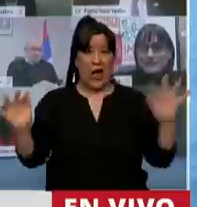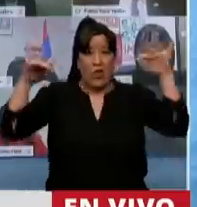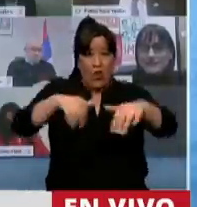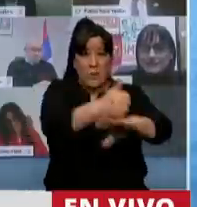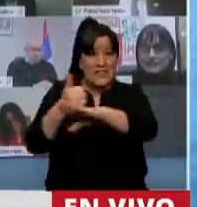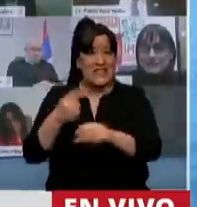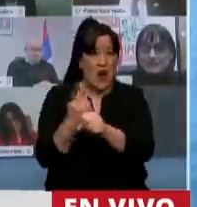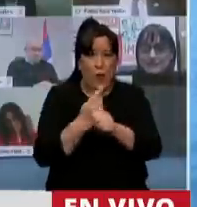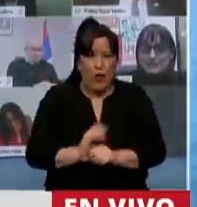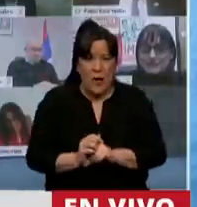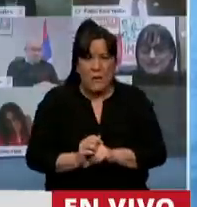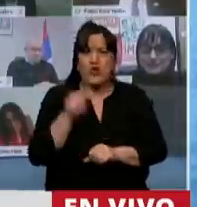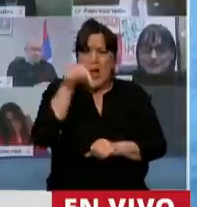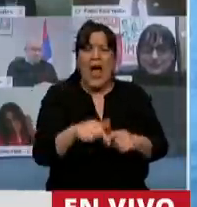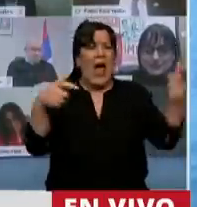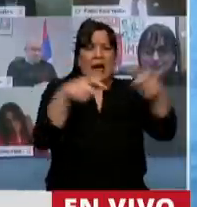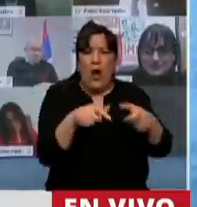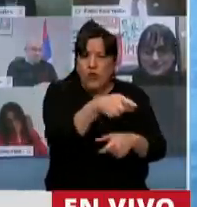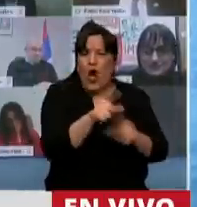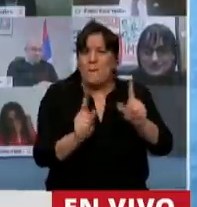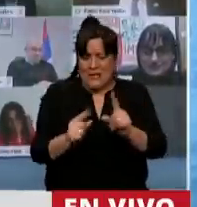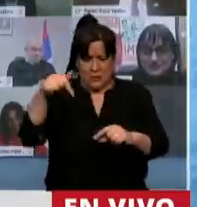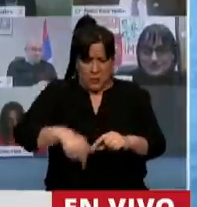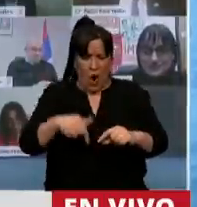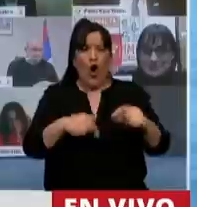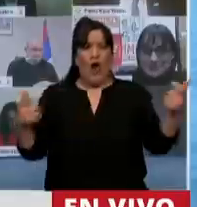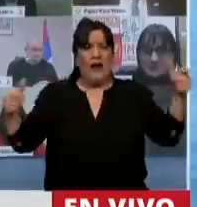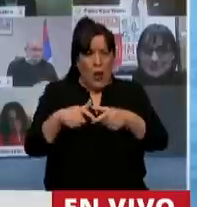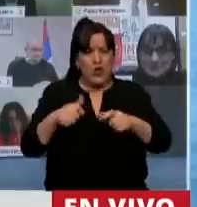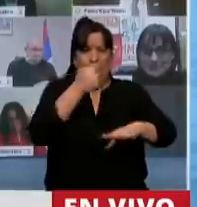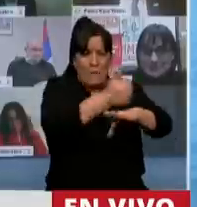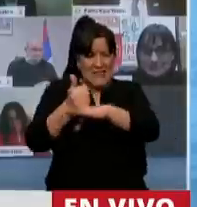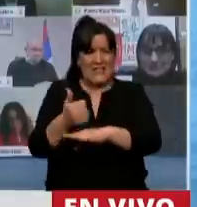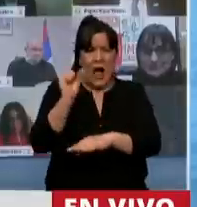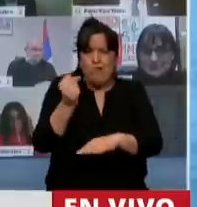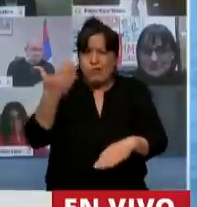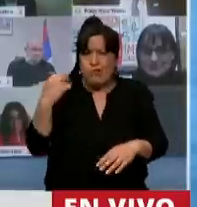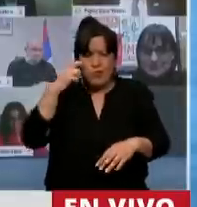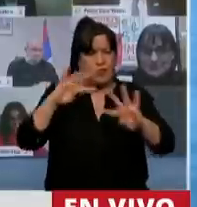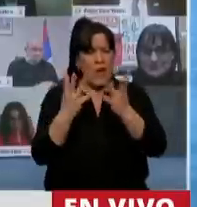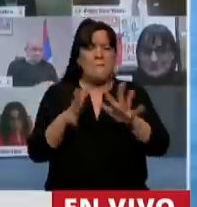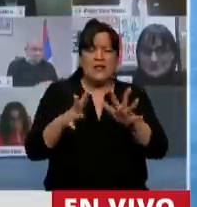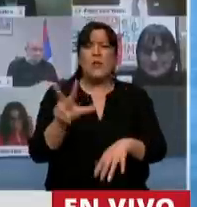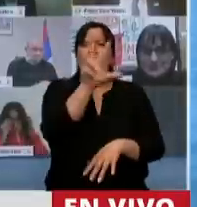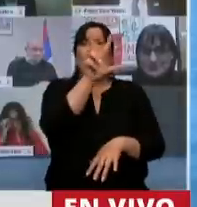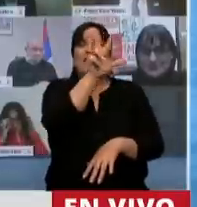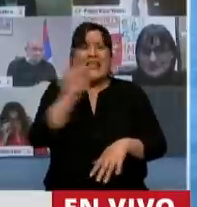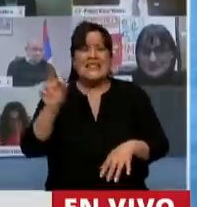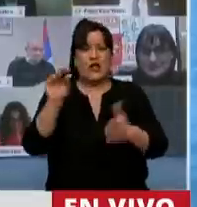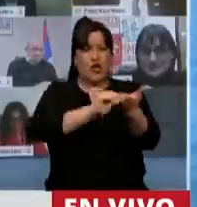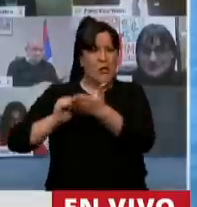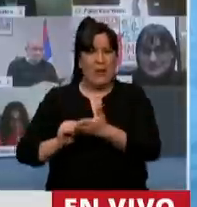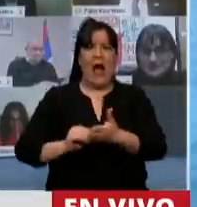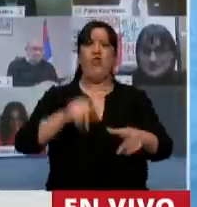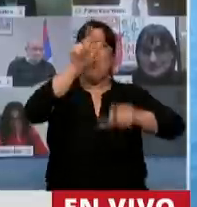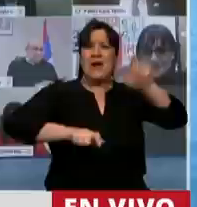presencial. En las reuniones que hubo en esta Cámara de manera presencial, hubo cerca de 300 empleados, los